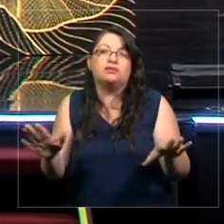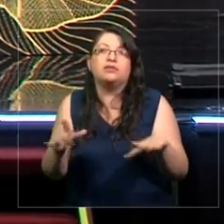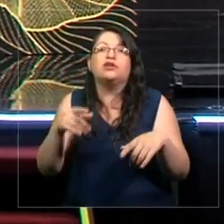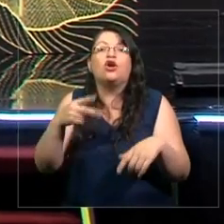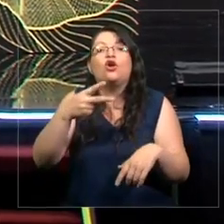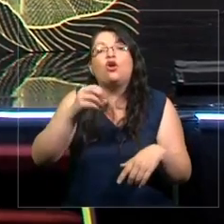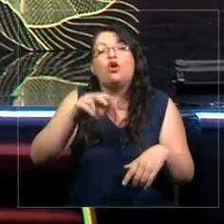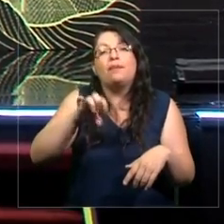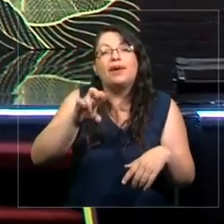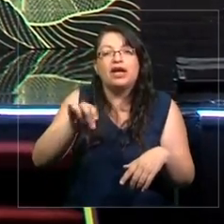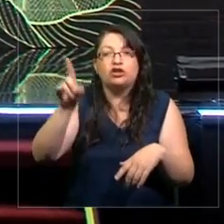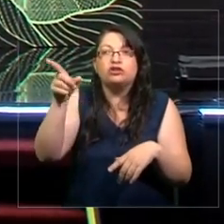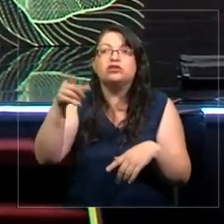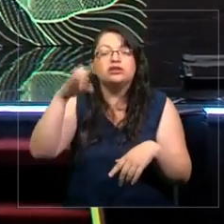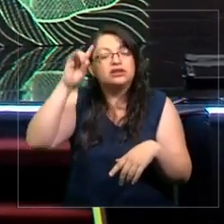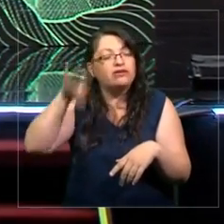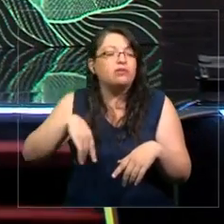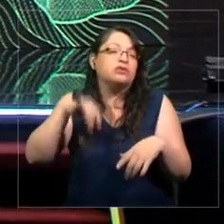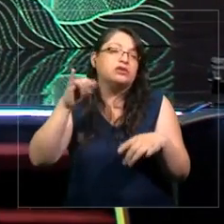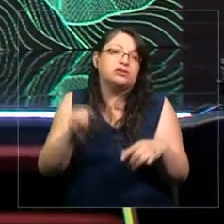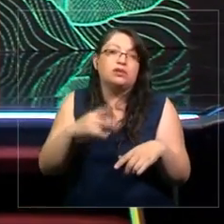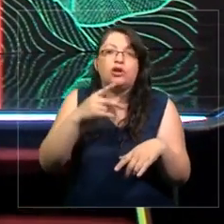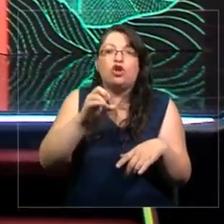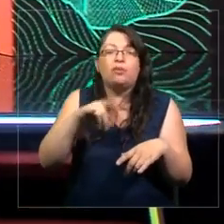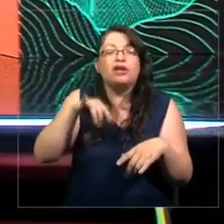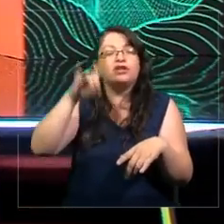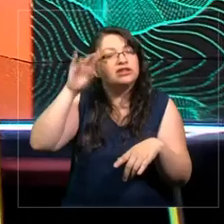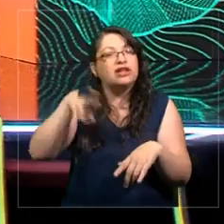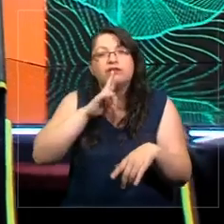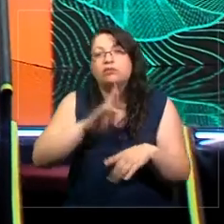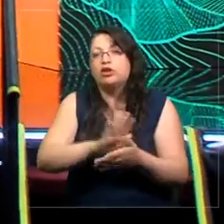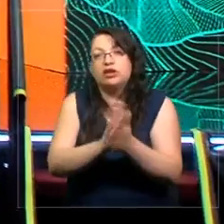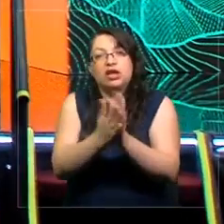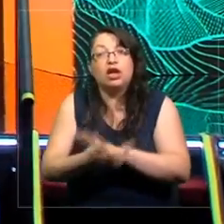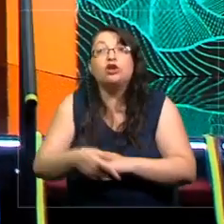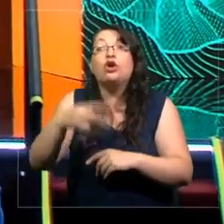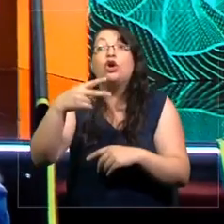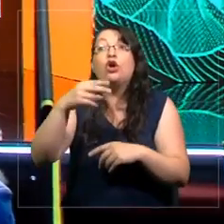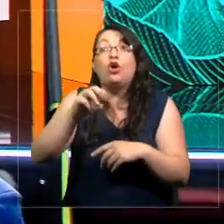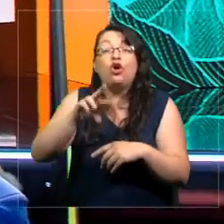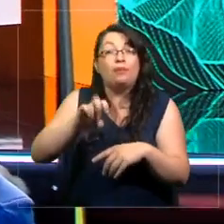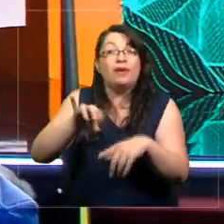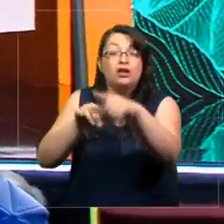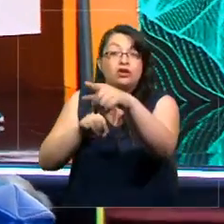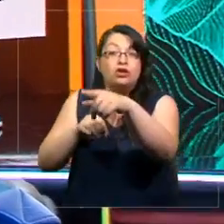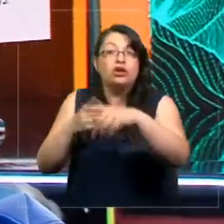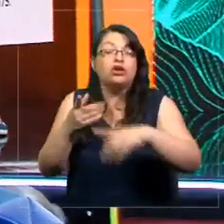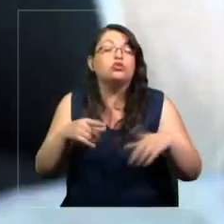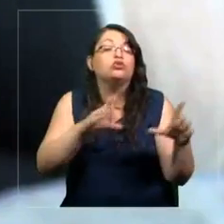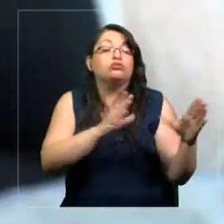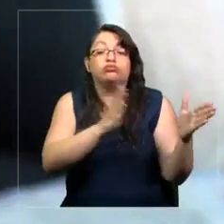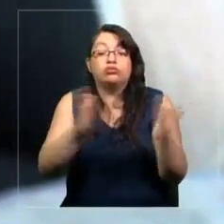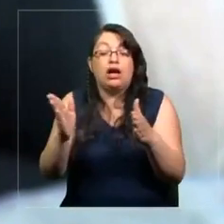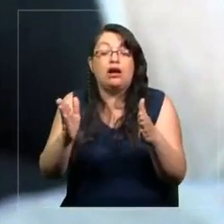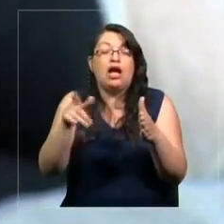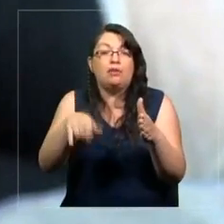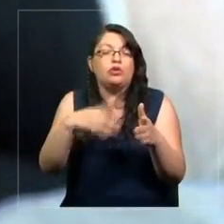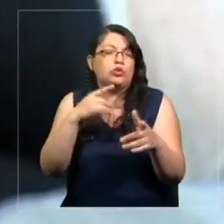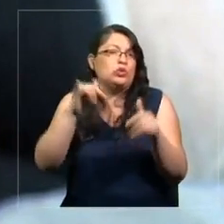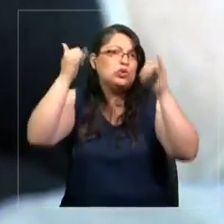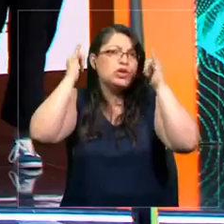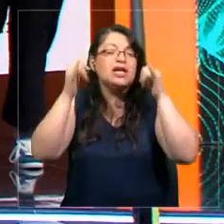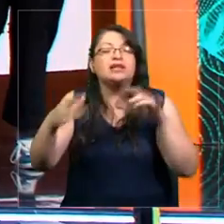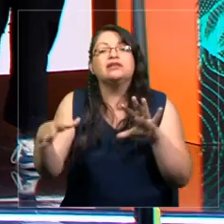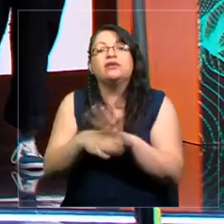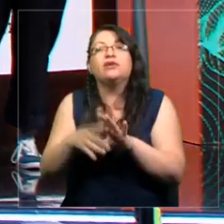Homero Simpson, siempre sabemos que los Simpsons están la respuesta de todo. Entonces Homero en un capítulo muy divertido se encuentra